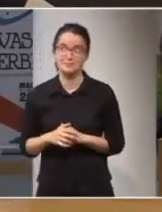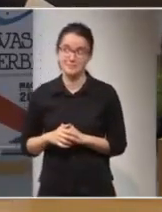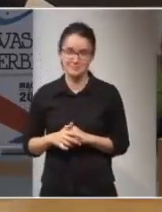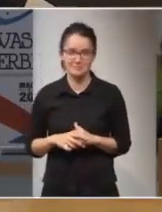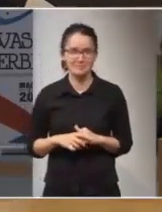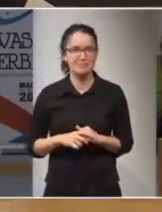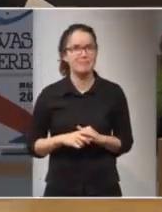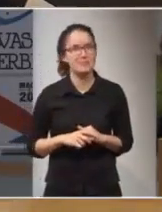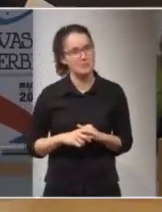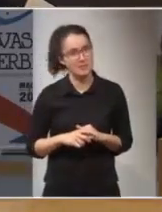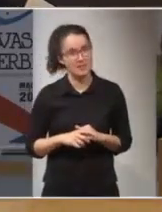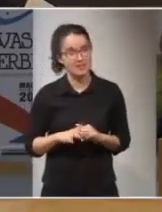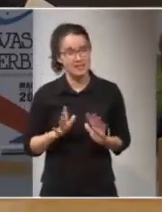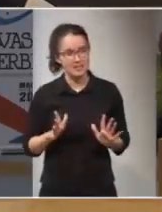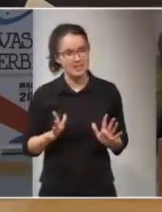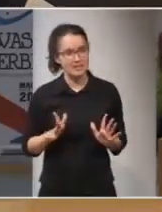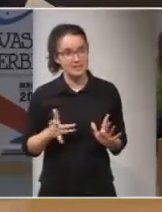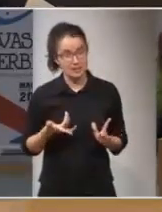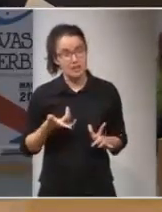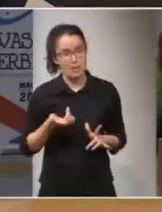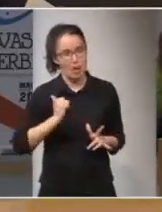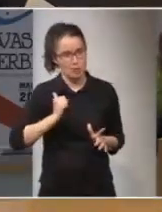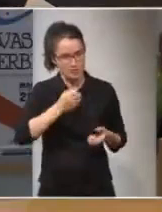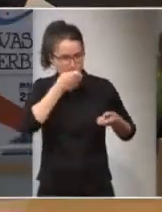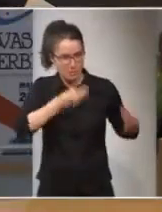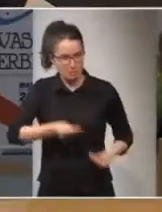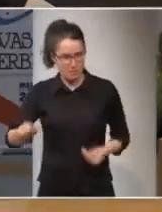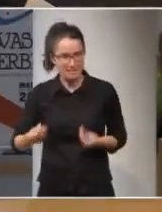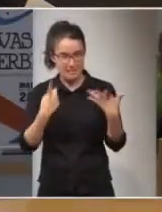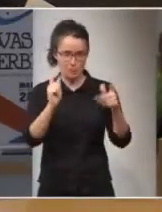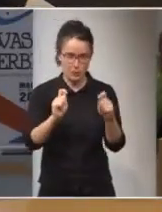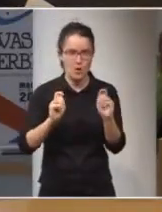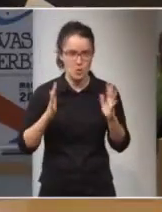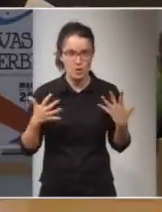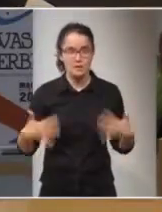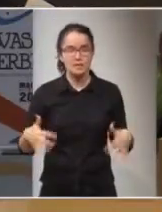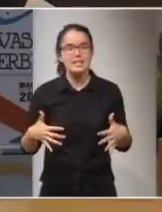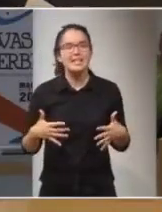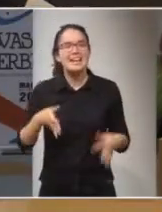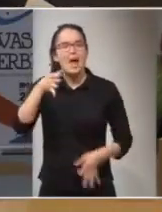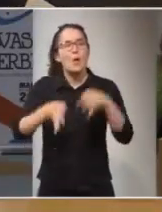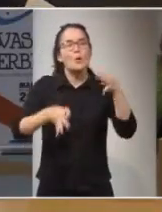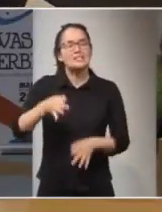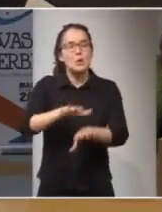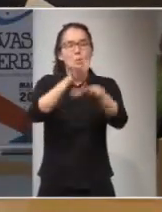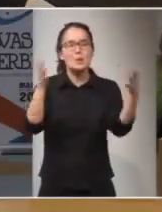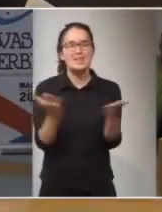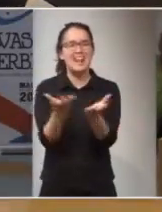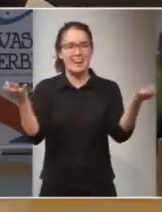Bueno, pues es cuestión de no desaprovechar. Bien, ¿qué es la jurisdicción universal?